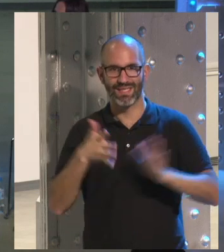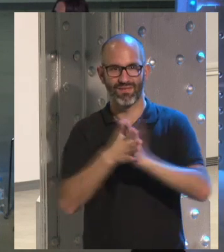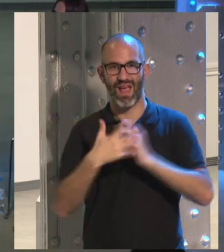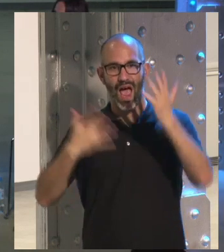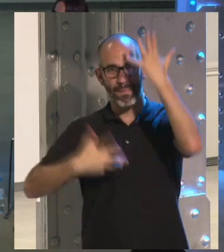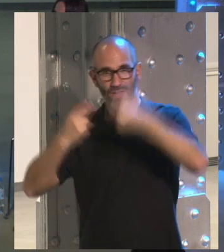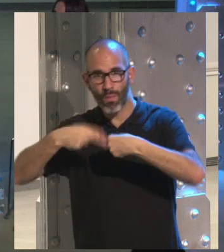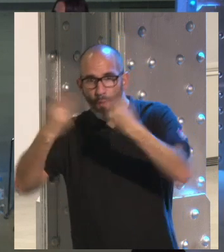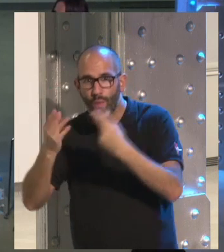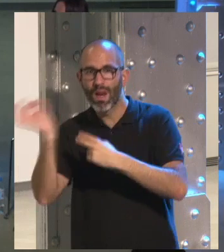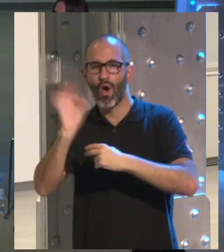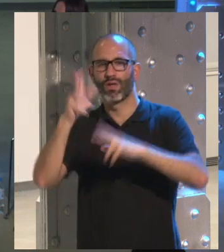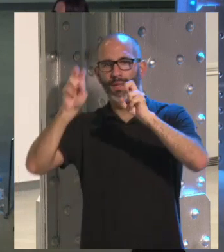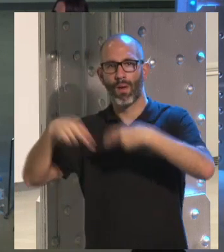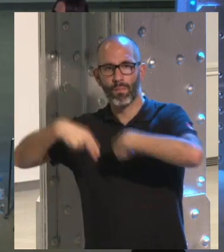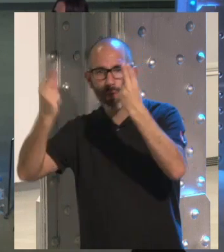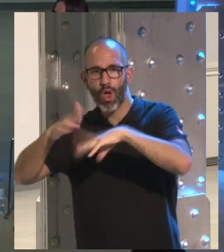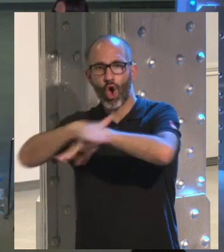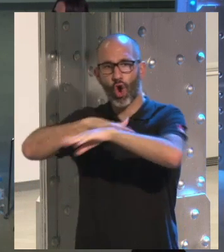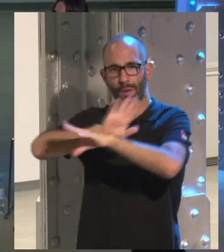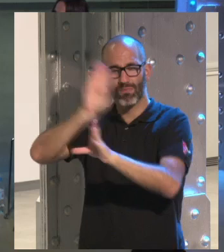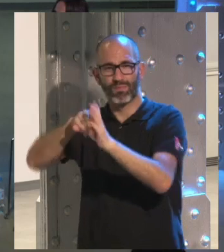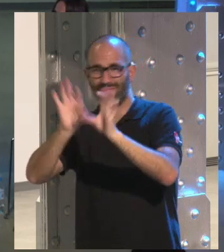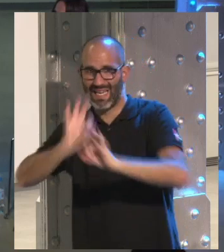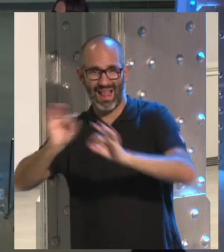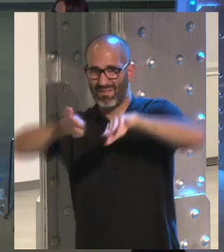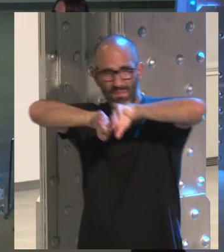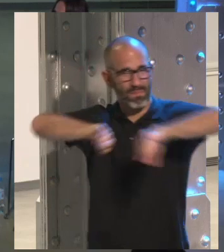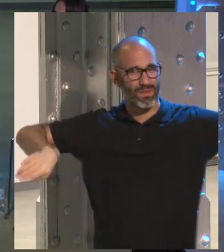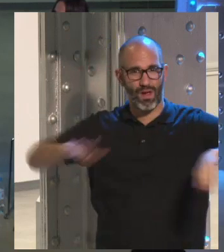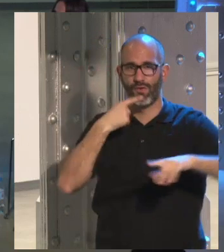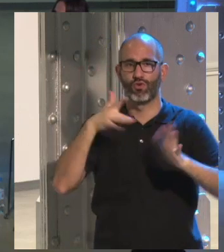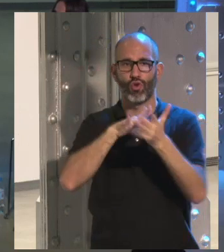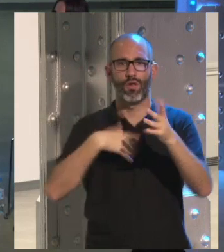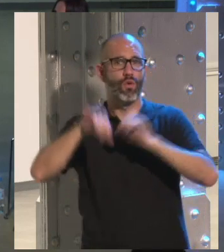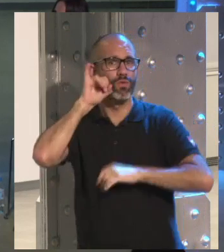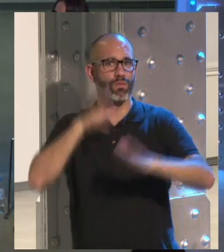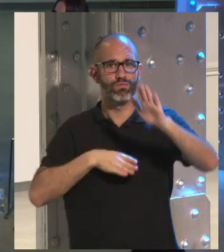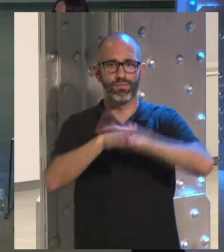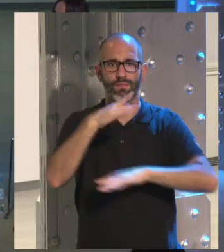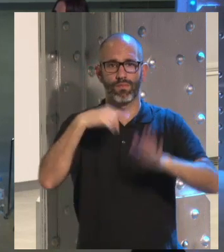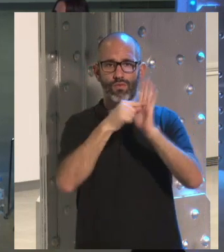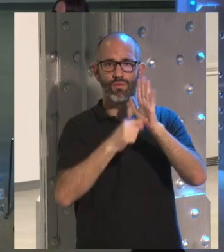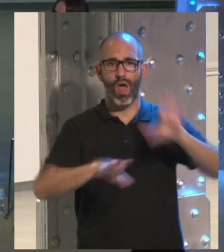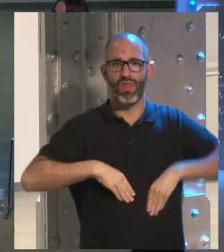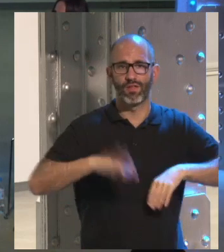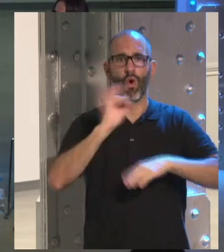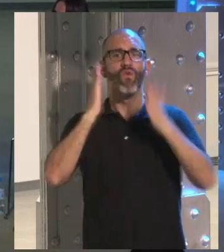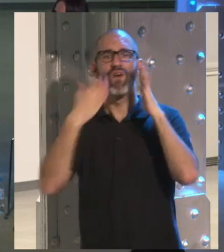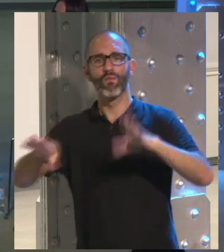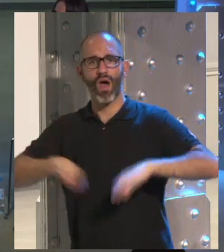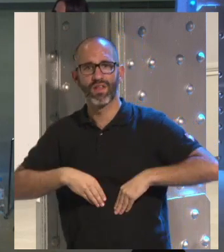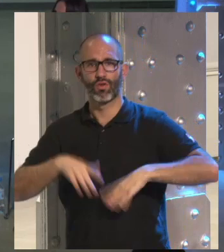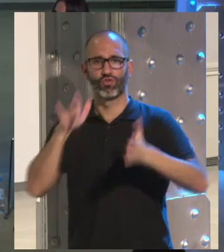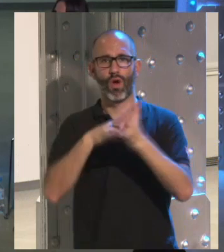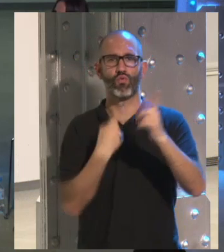administraciones, de la intervención de los gobiernos. Tú llegas y dices, acepto las condiciones de Instagram, acepto las condiciones de Facebook. De hecho, una